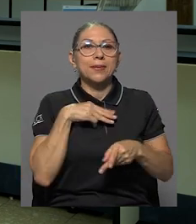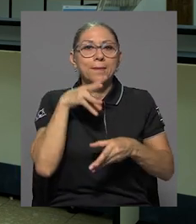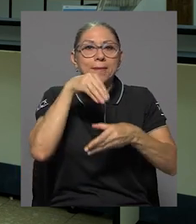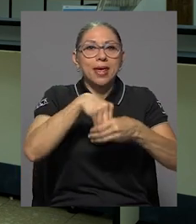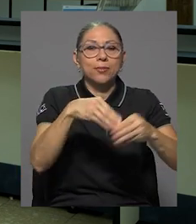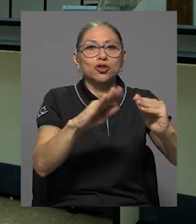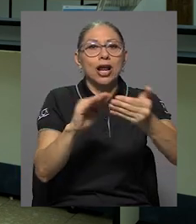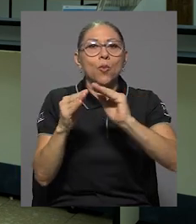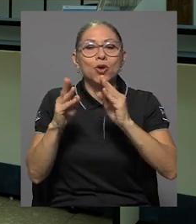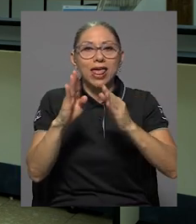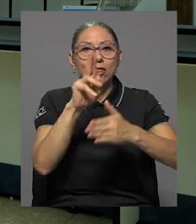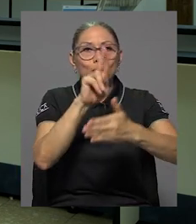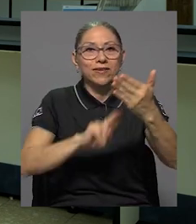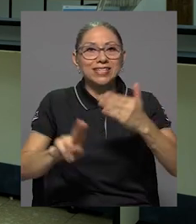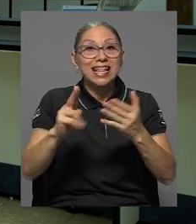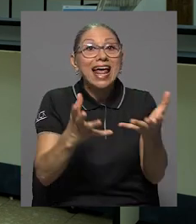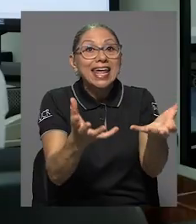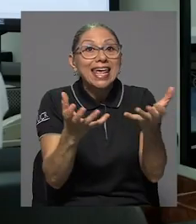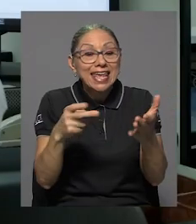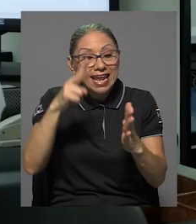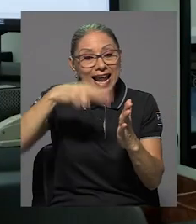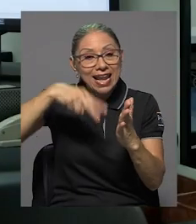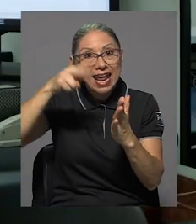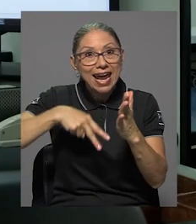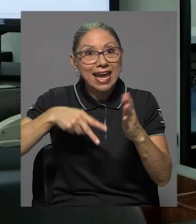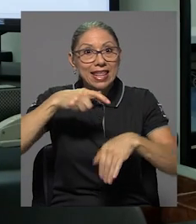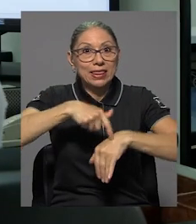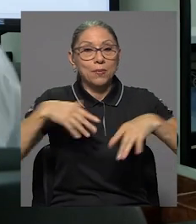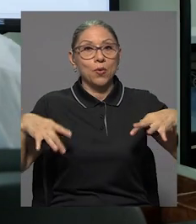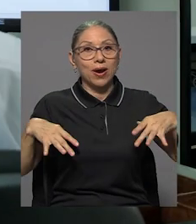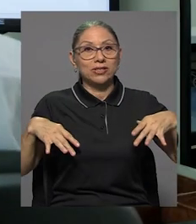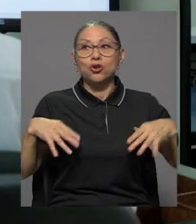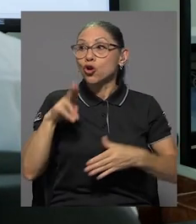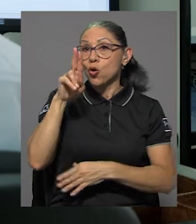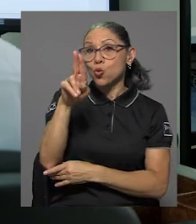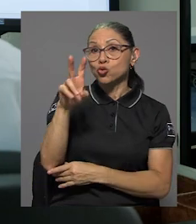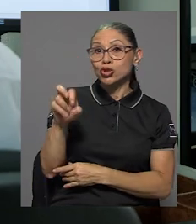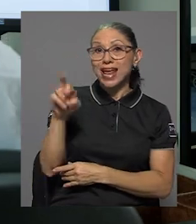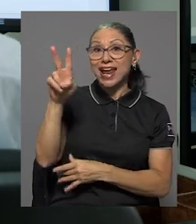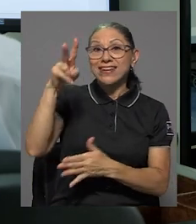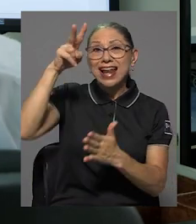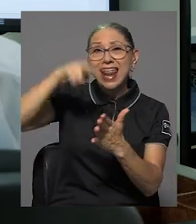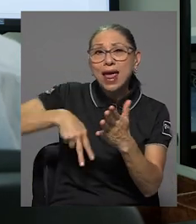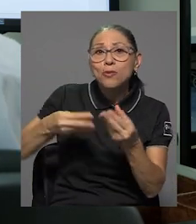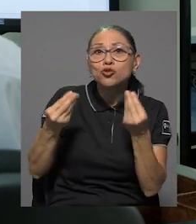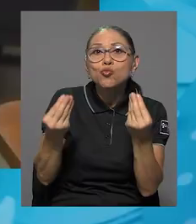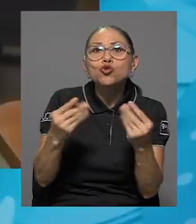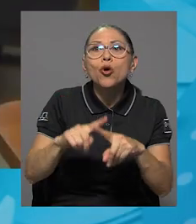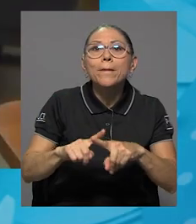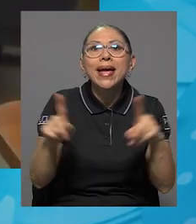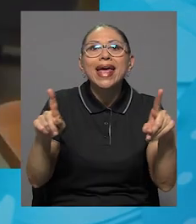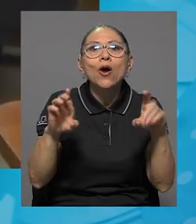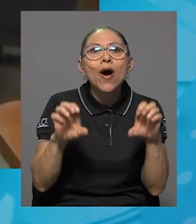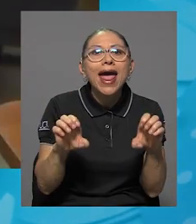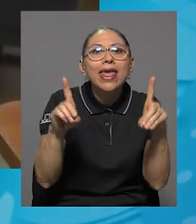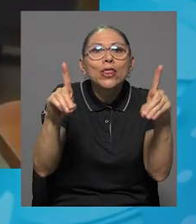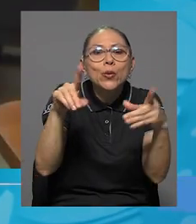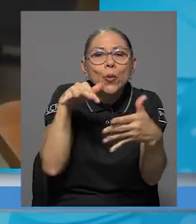universitaria que quieran leer en vacaciones. En la Universidad de Costa Rica leemos mucho, pero cuestiones académicas. La